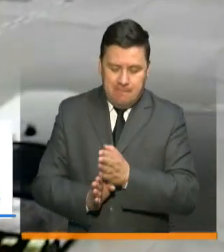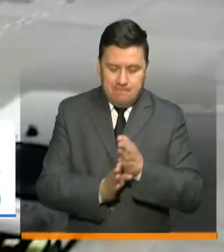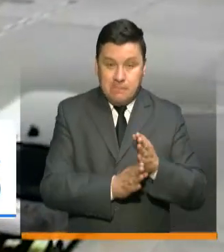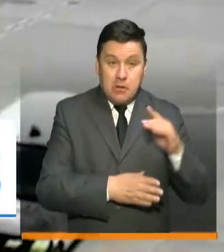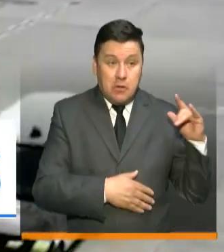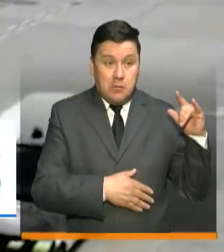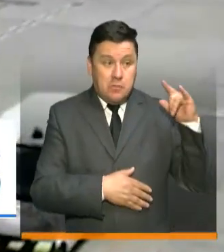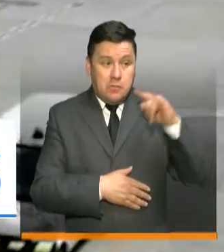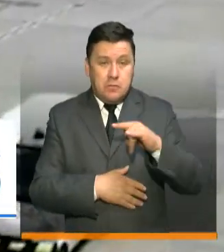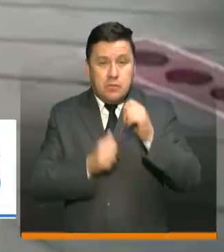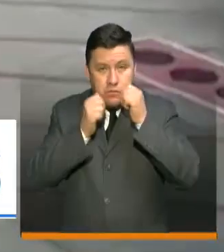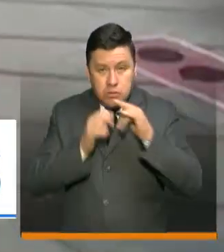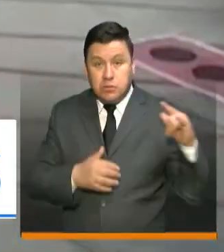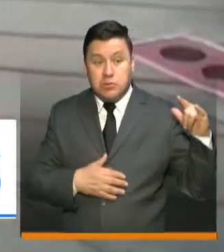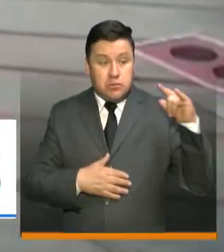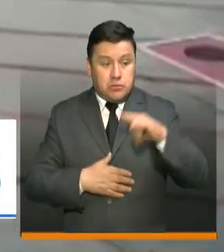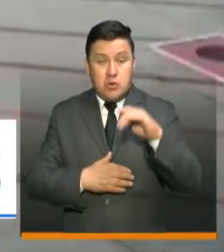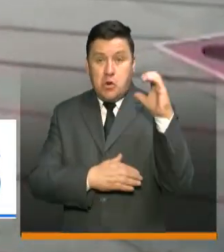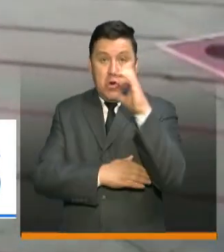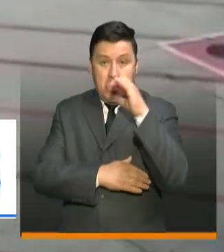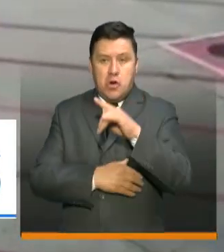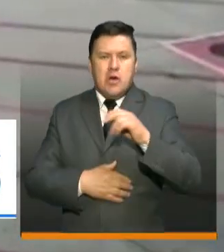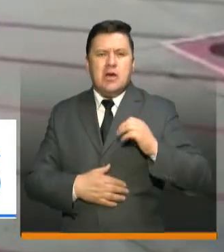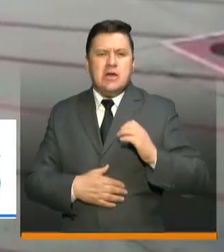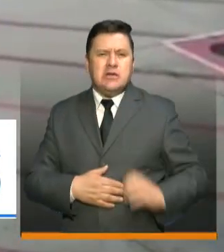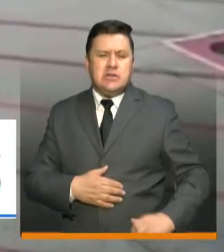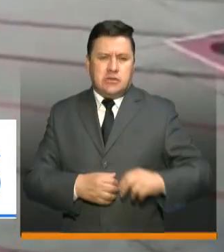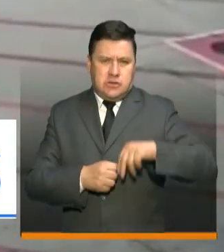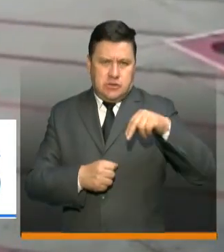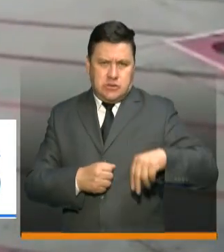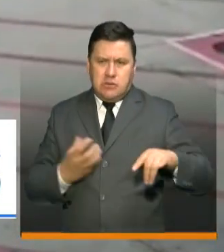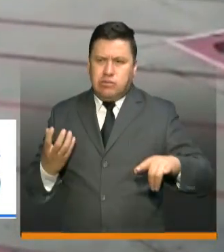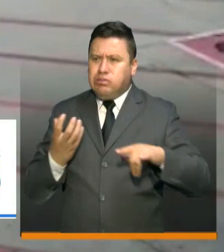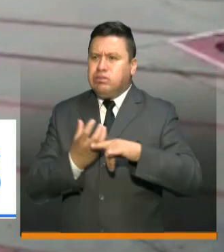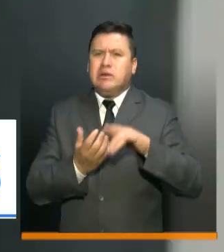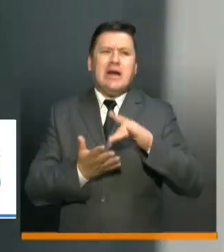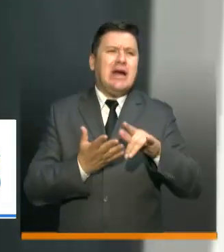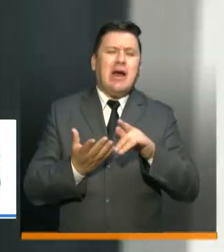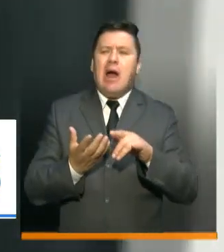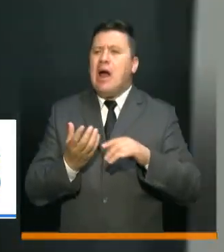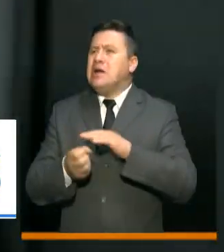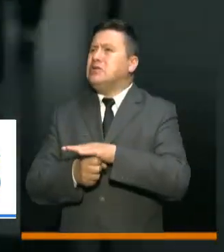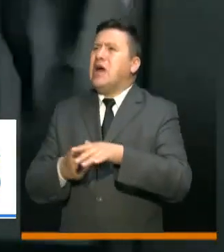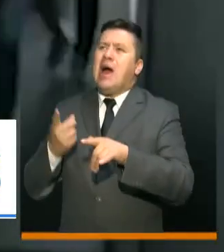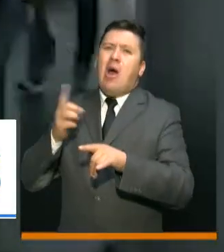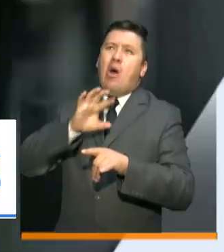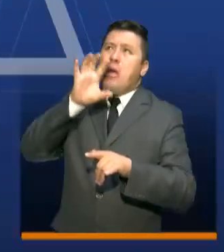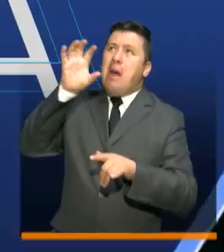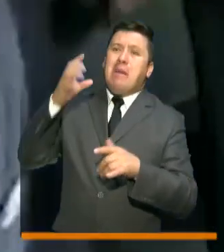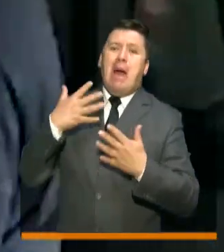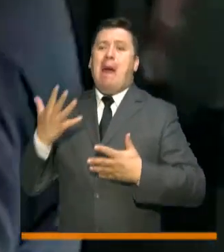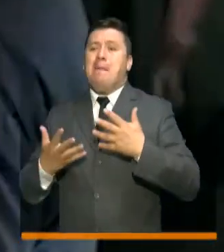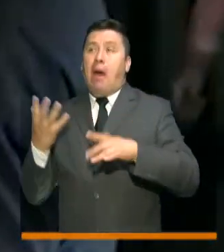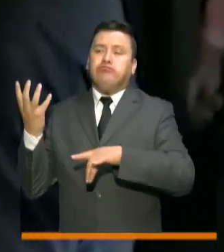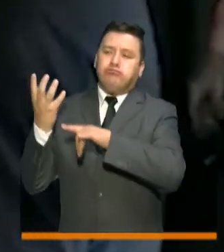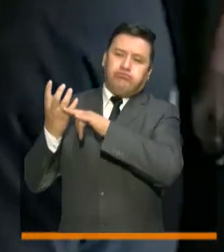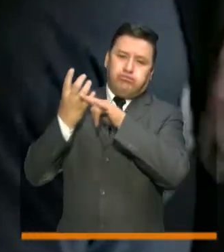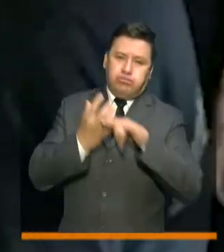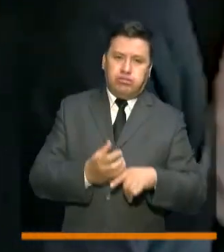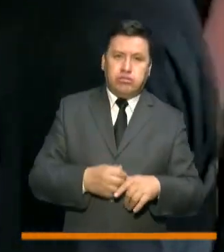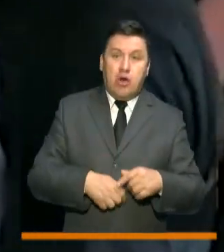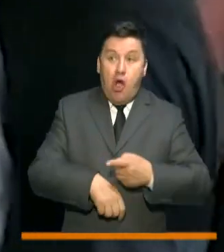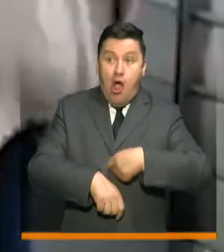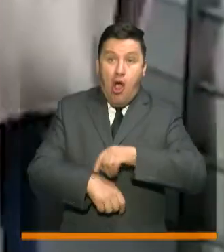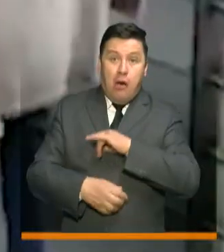Vuelos humanitarios llegan a Colombia con ciudadanos repatriados por emergencia del COVID-19. En las